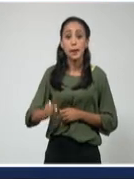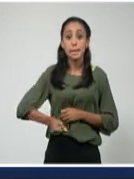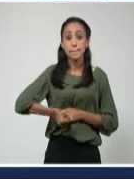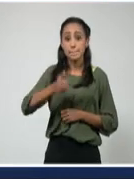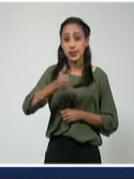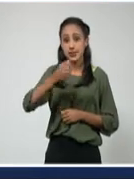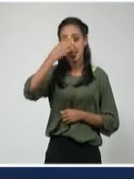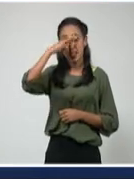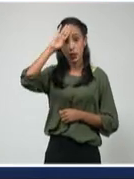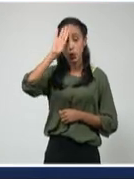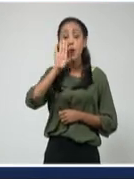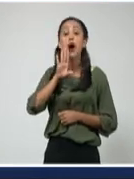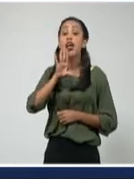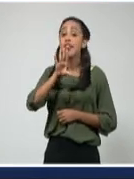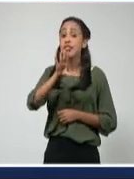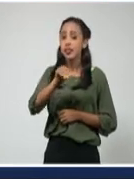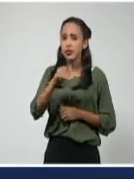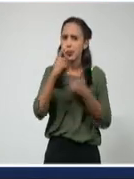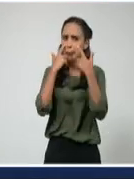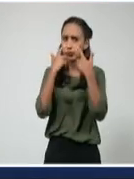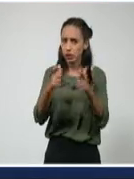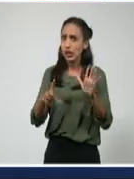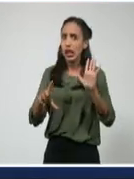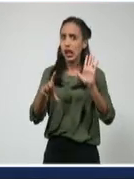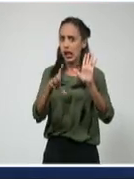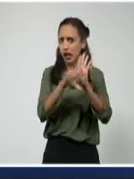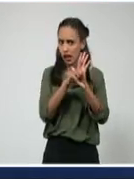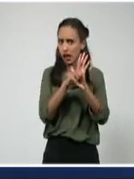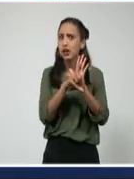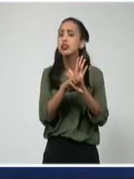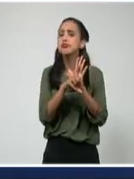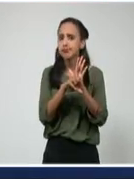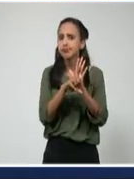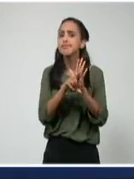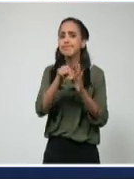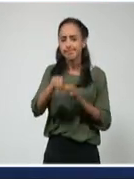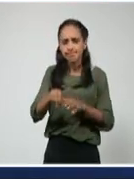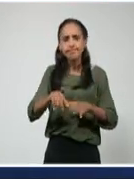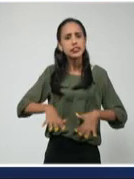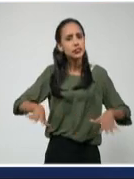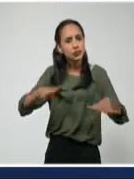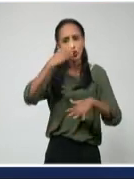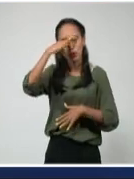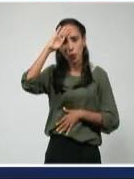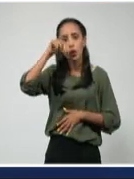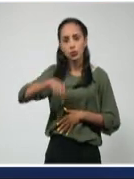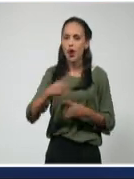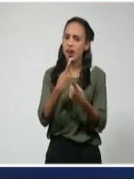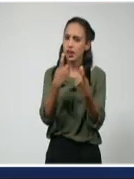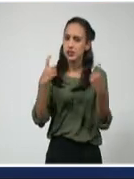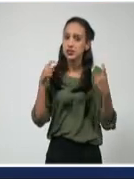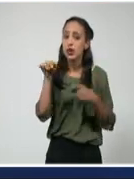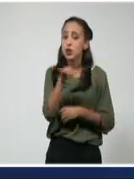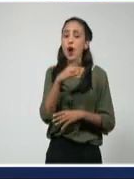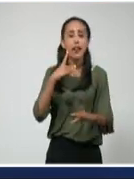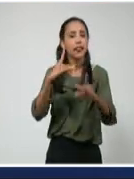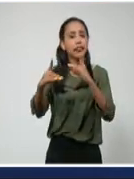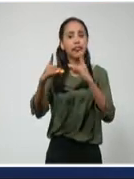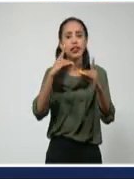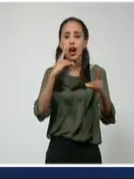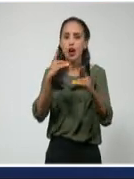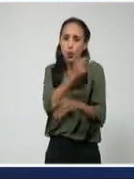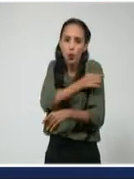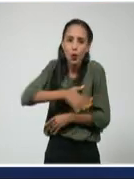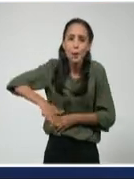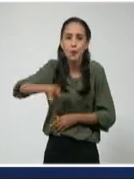destacó la importancia del Decreto Ley, que es moderno, atemperado a la Cuba actual y resultado del diálogo con la población como fiel